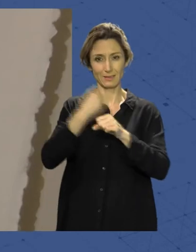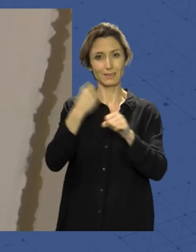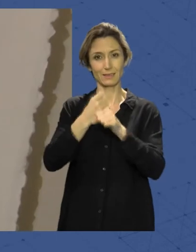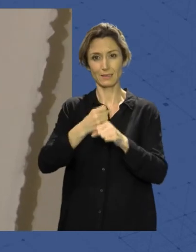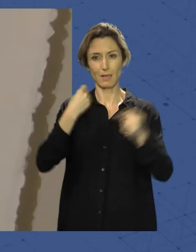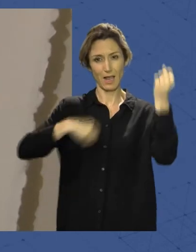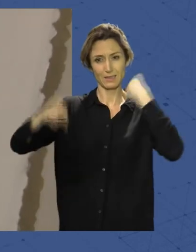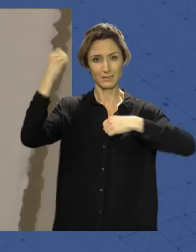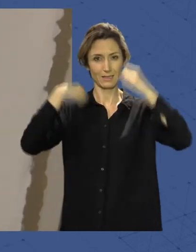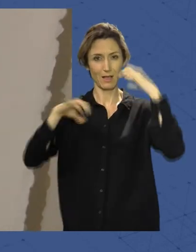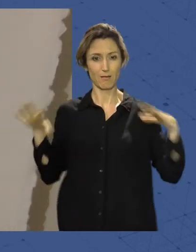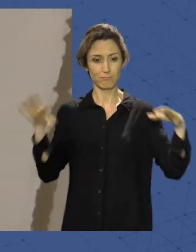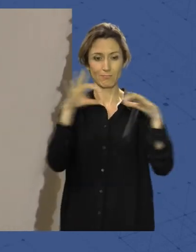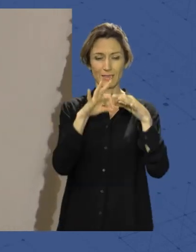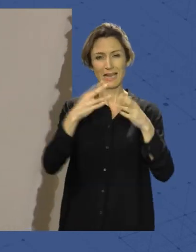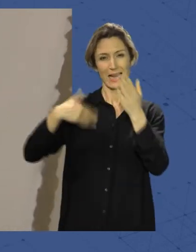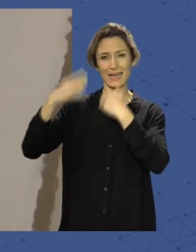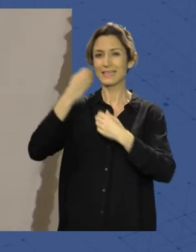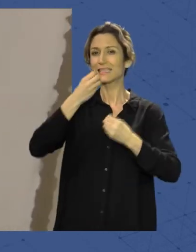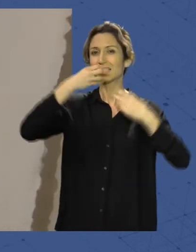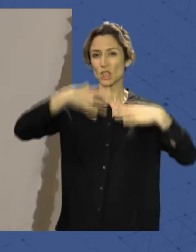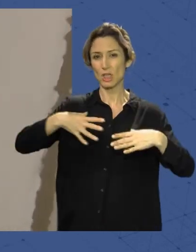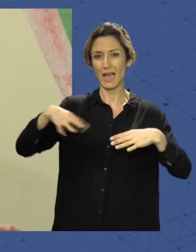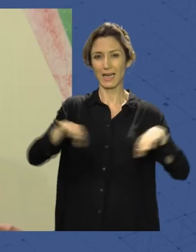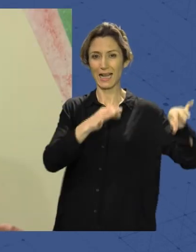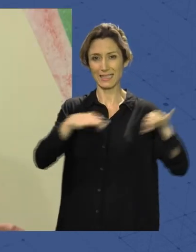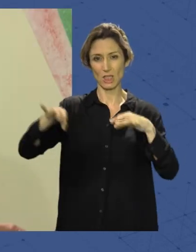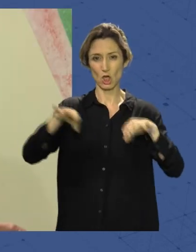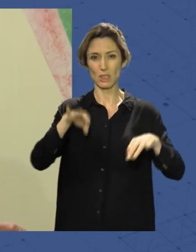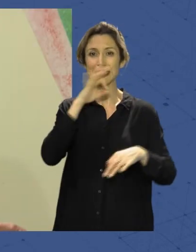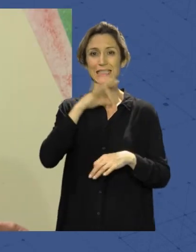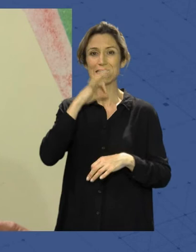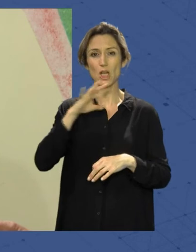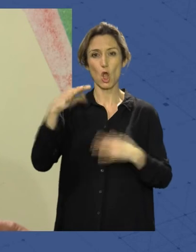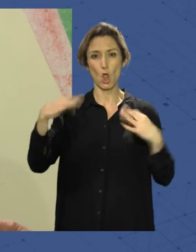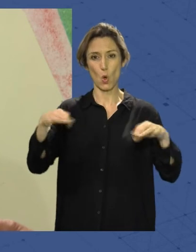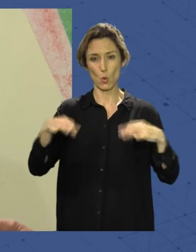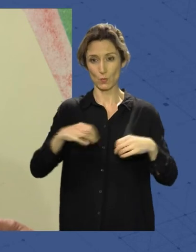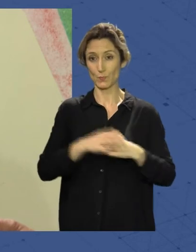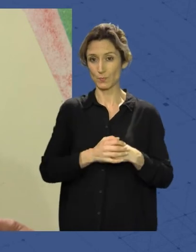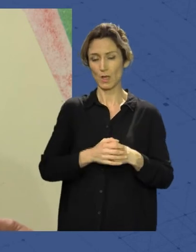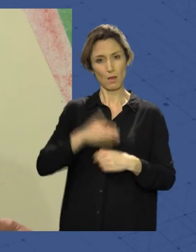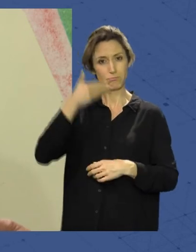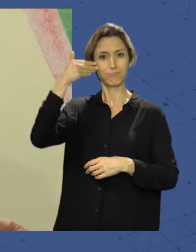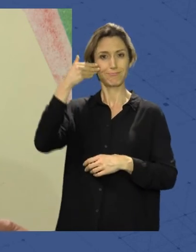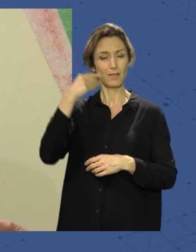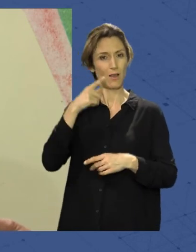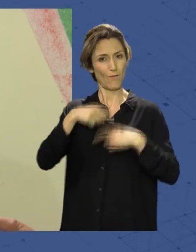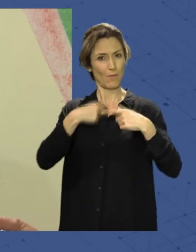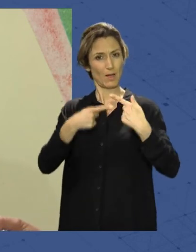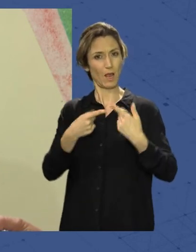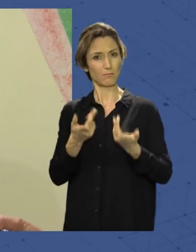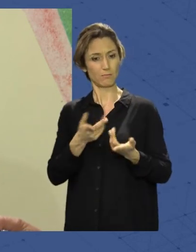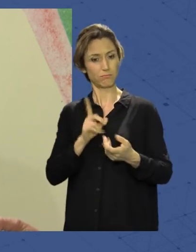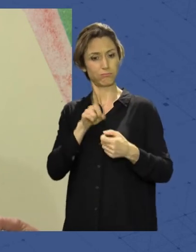muy vinculada a los clásicos del siglo de oro Es un honor es un honor pero también forma parte de algo familiar porque